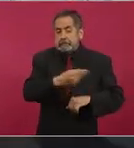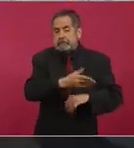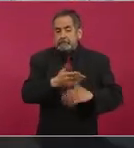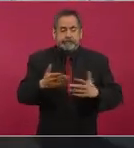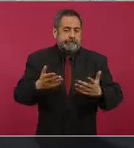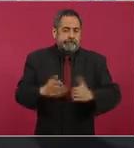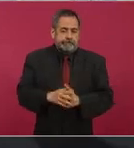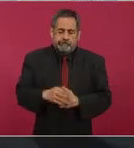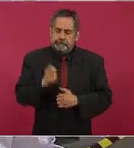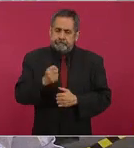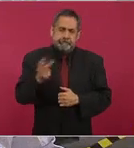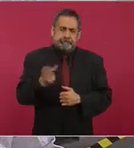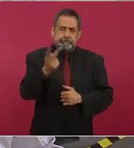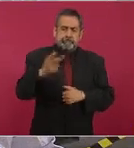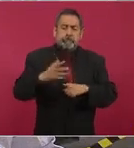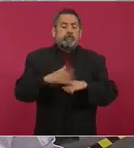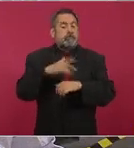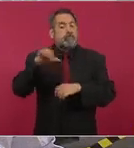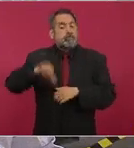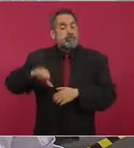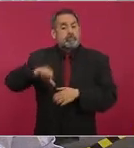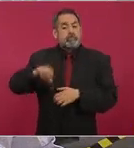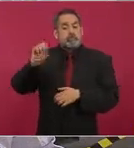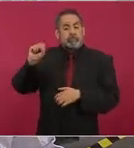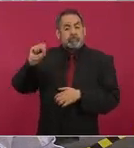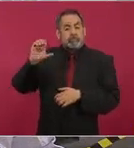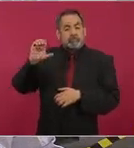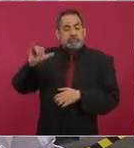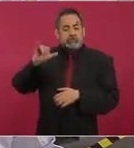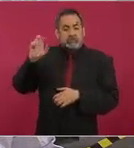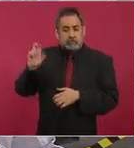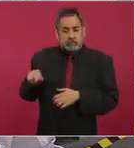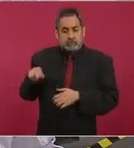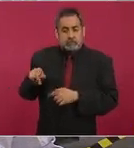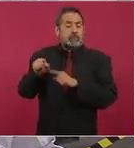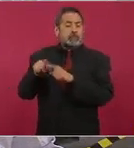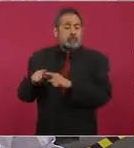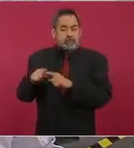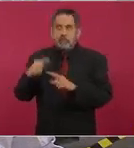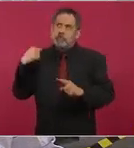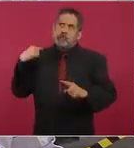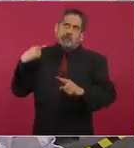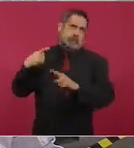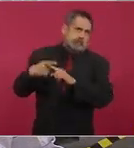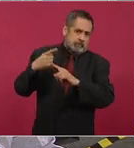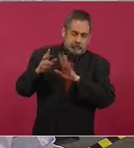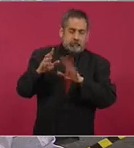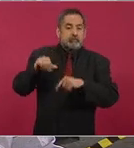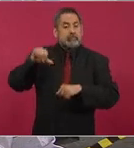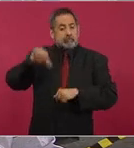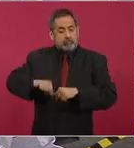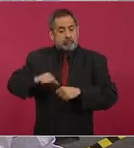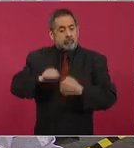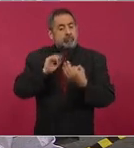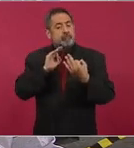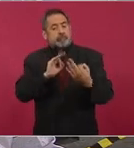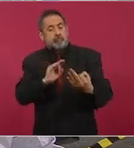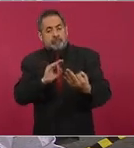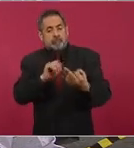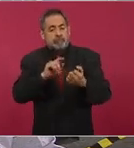Esa es la pregunta, porque hoy la Suprema Corte de Justicia de la Nación, después de mucho tiempo, tiene una audiencia